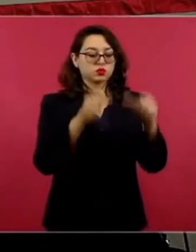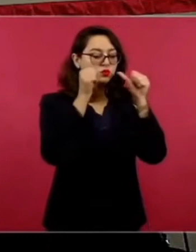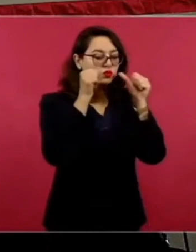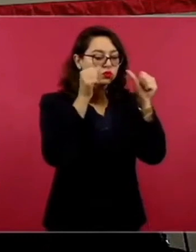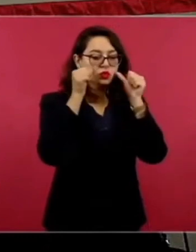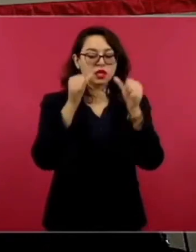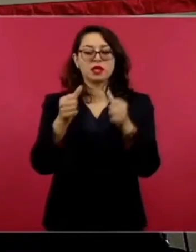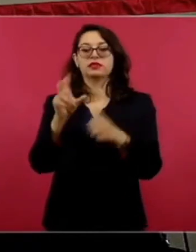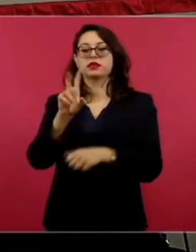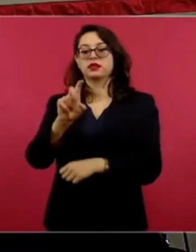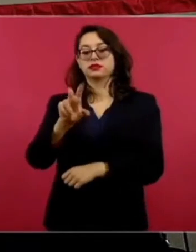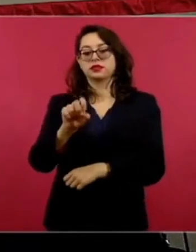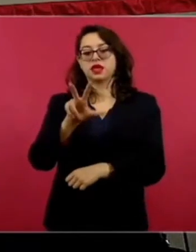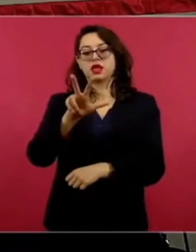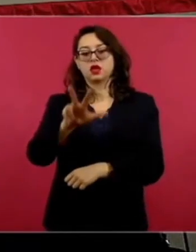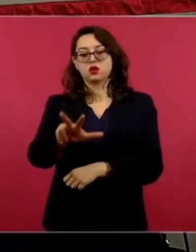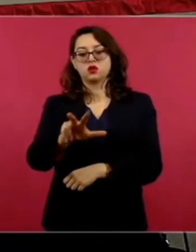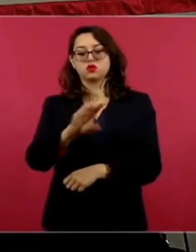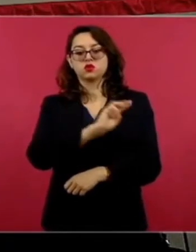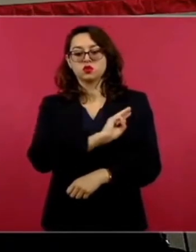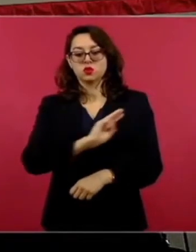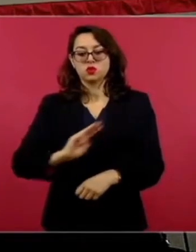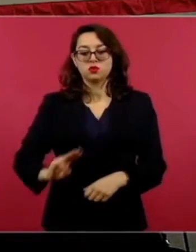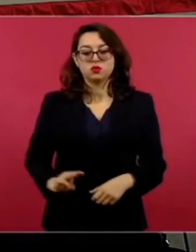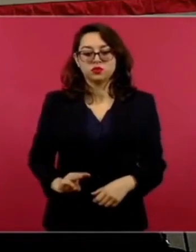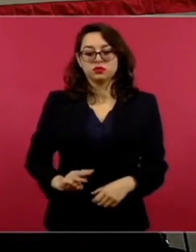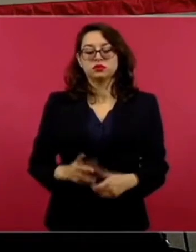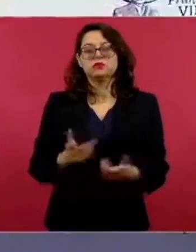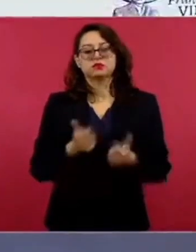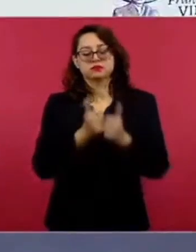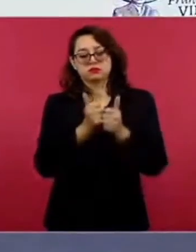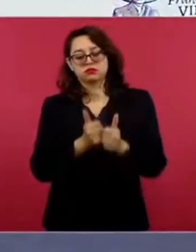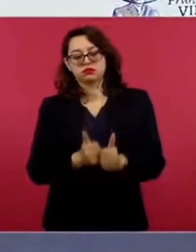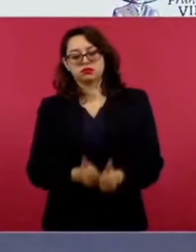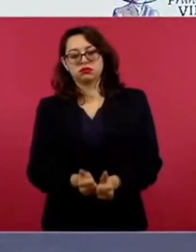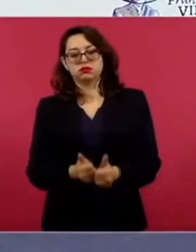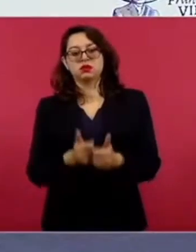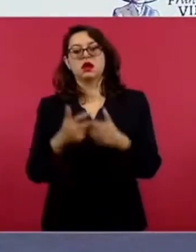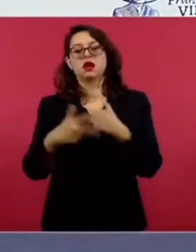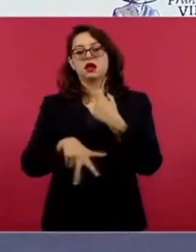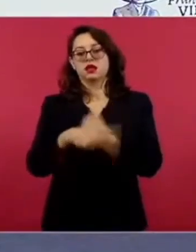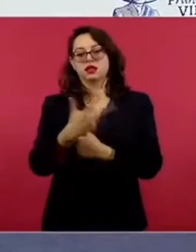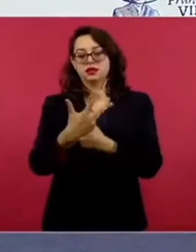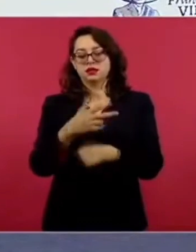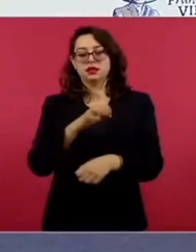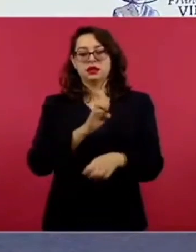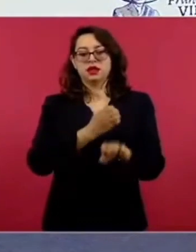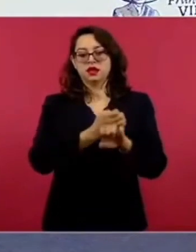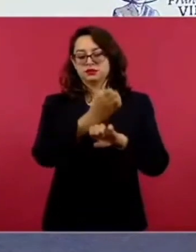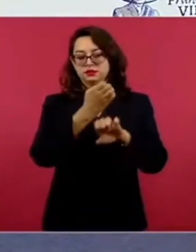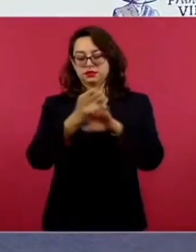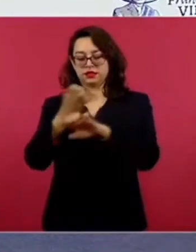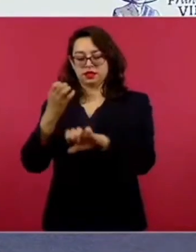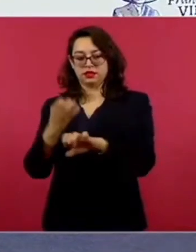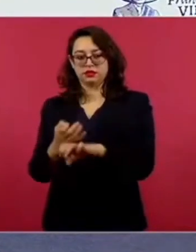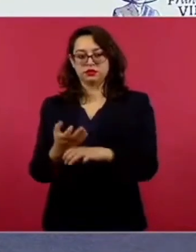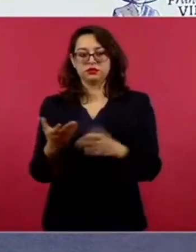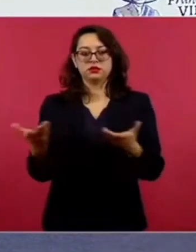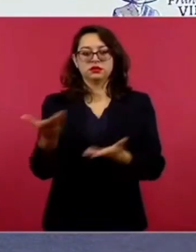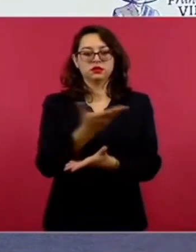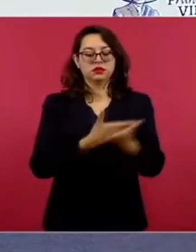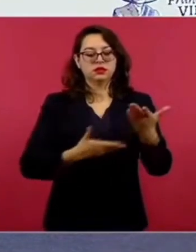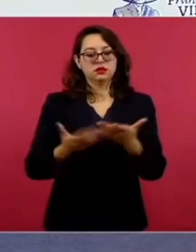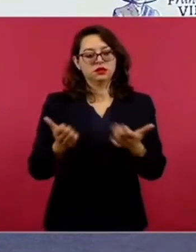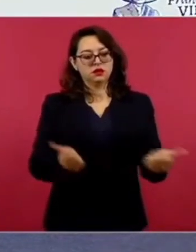municipios. Duramos ahí varias semanas en 13 estados del país. Y como resultado se